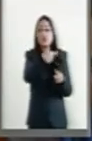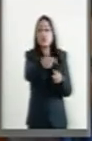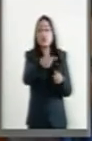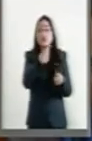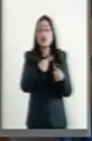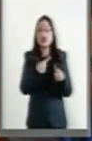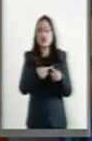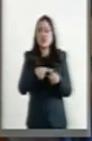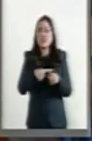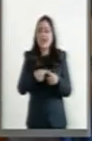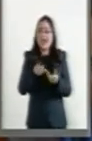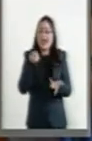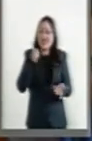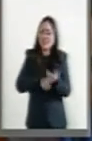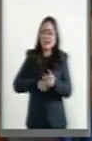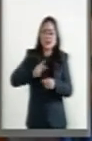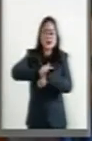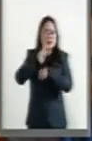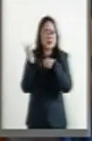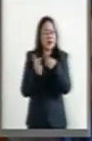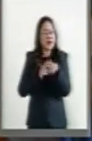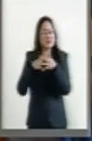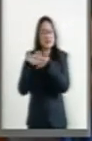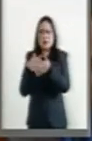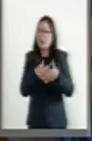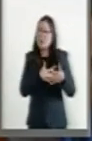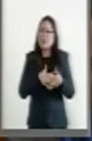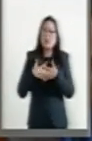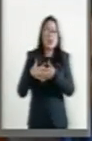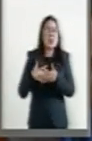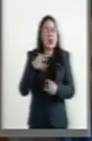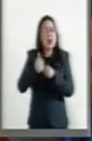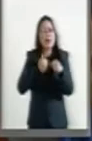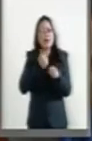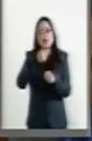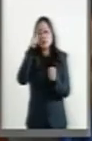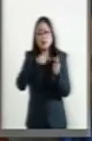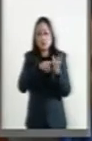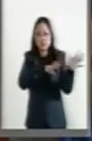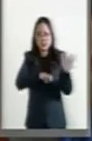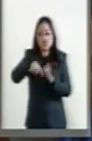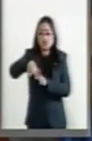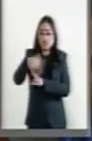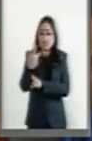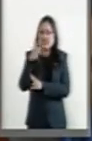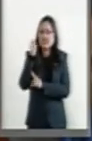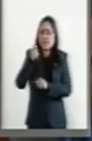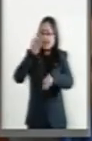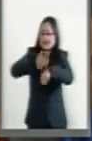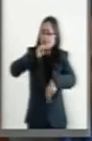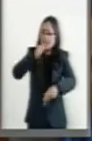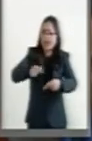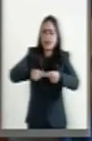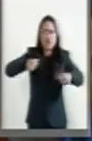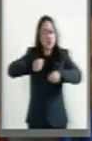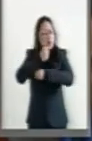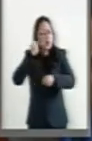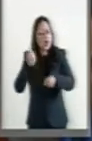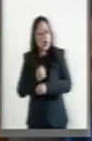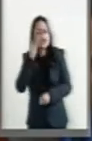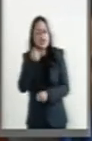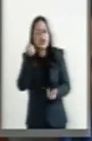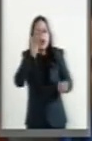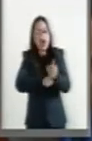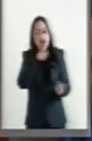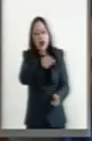enorme desorden nacional que en 1913 permitió la impunidad, la violencia que le quitó la vida.